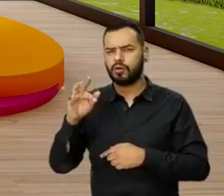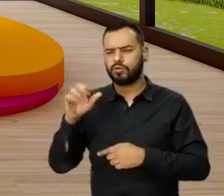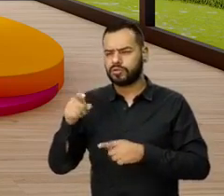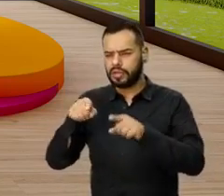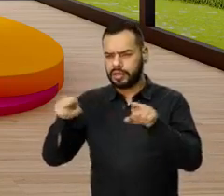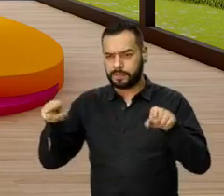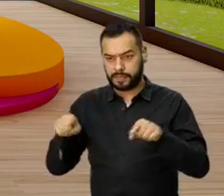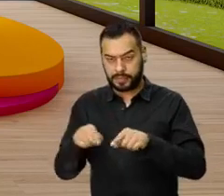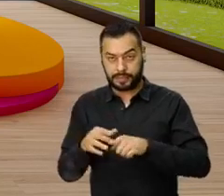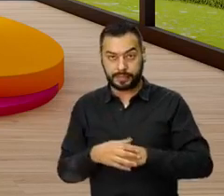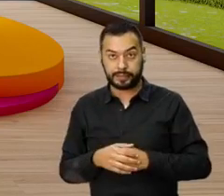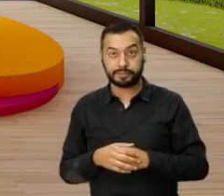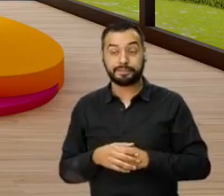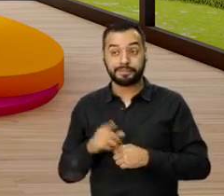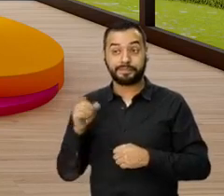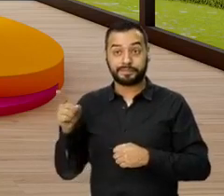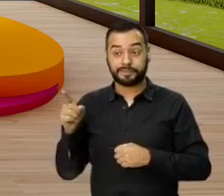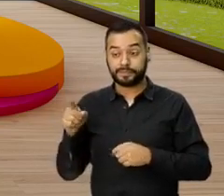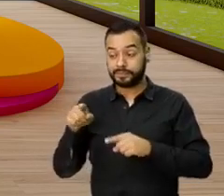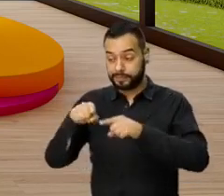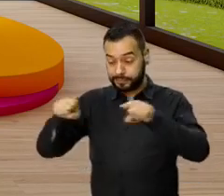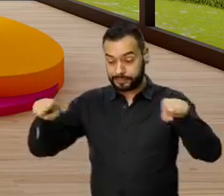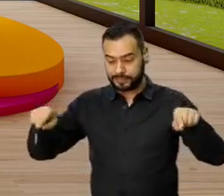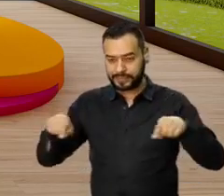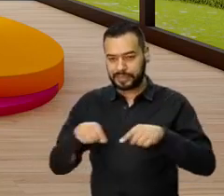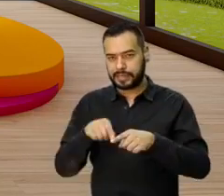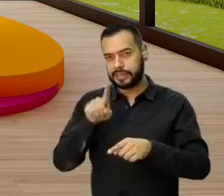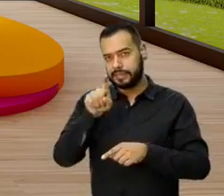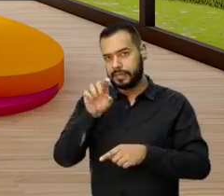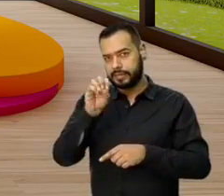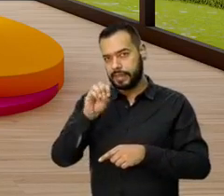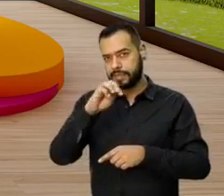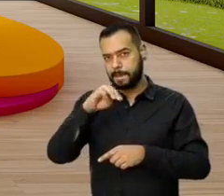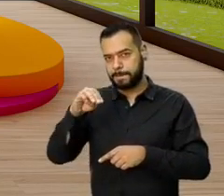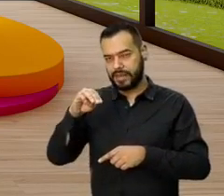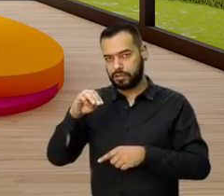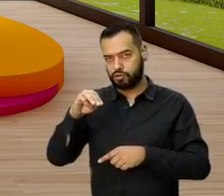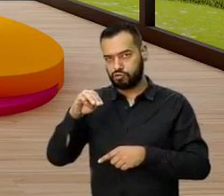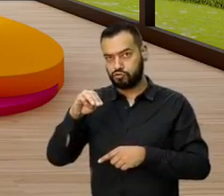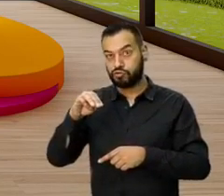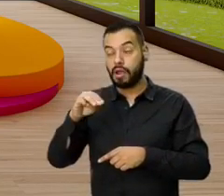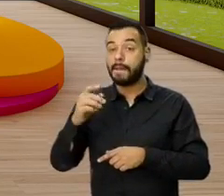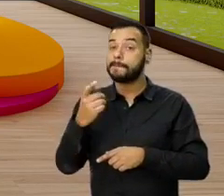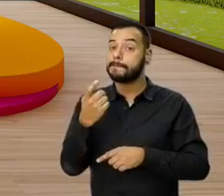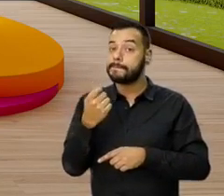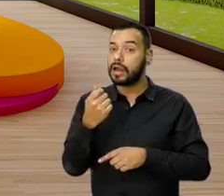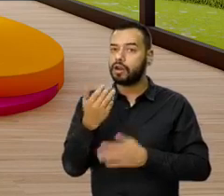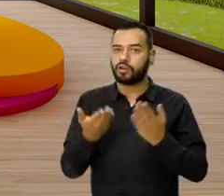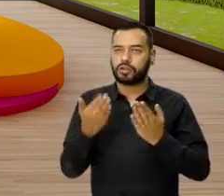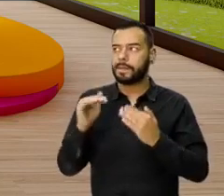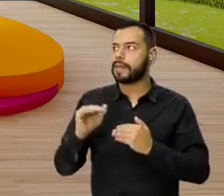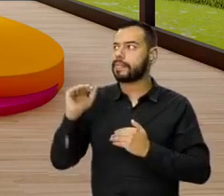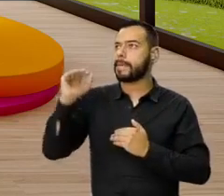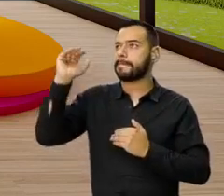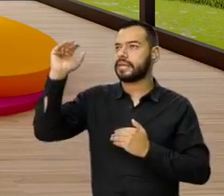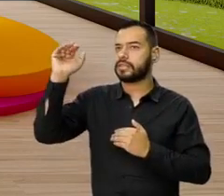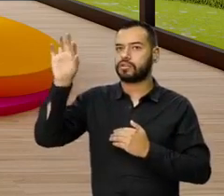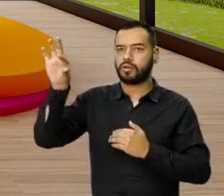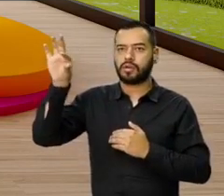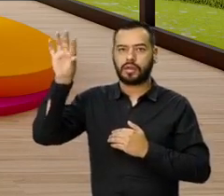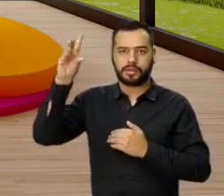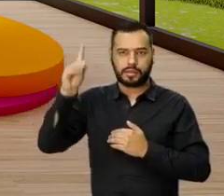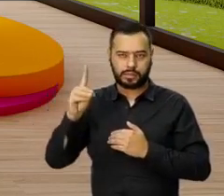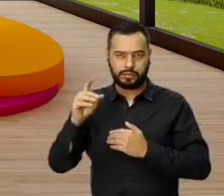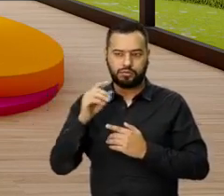medidas. Bueno, las áreas son de 60 metros cuadrados. Los precios dependen del piso y la elección que él quiera.